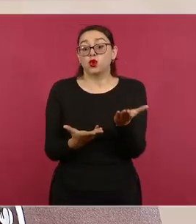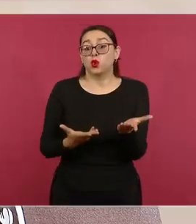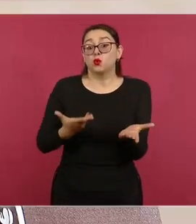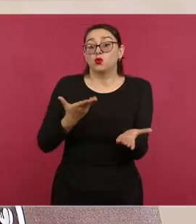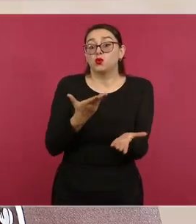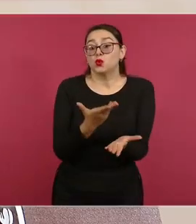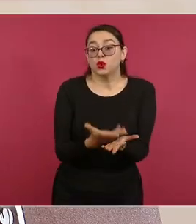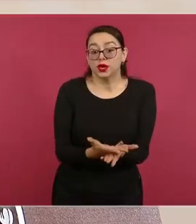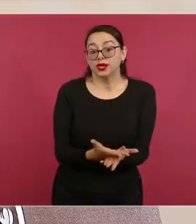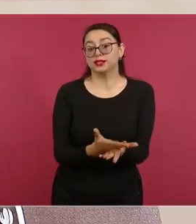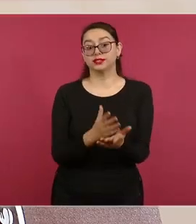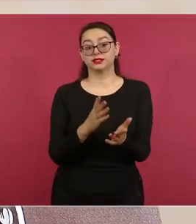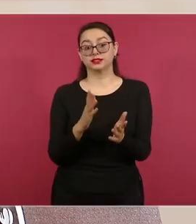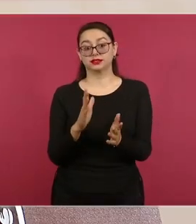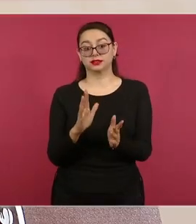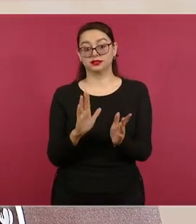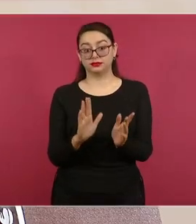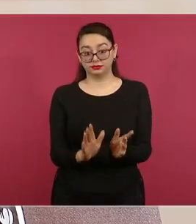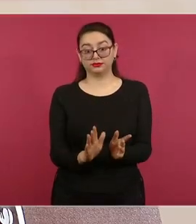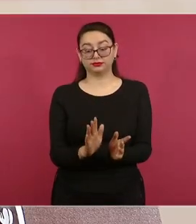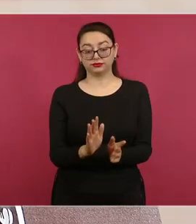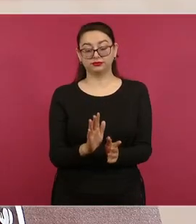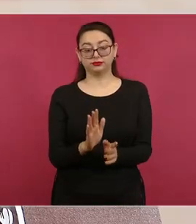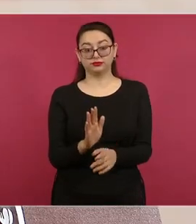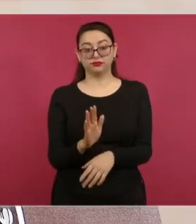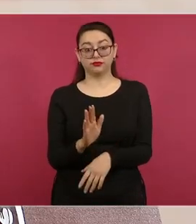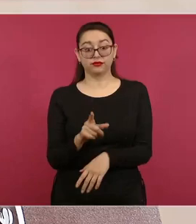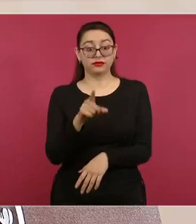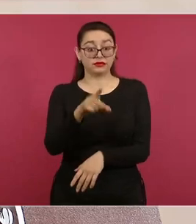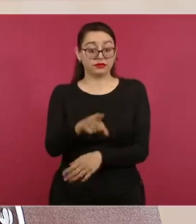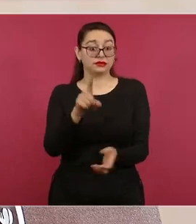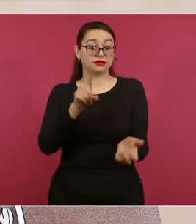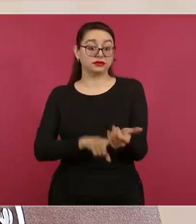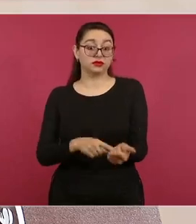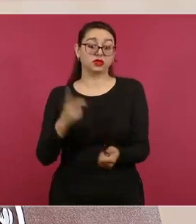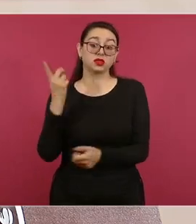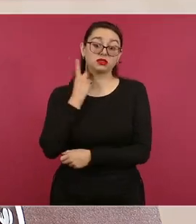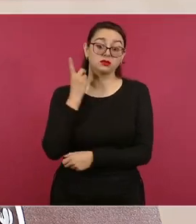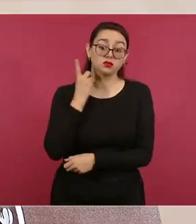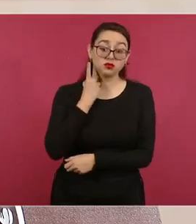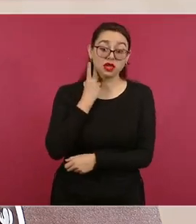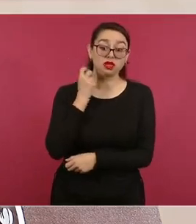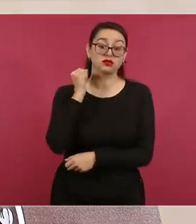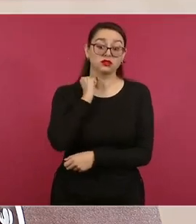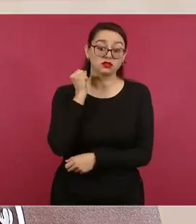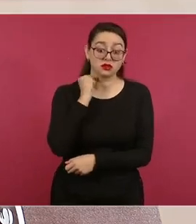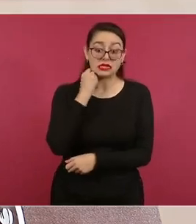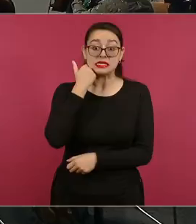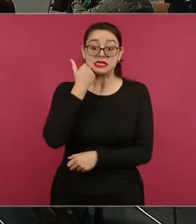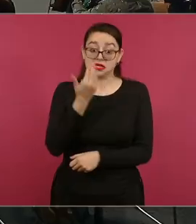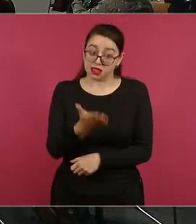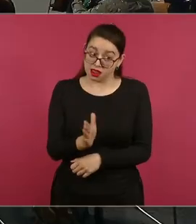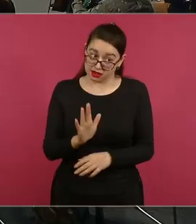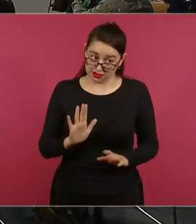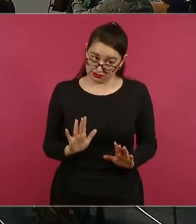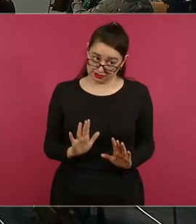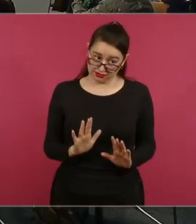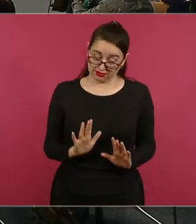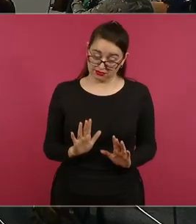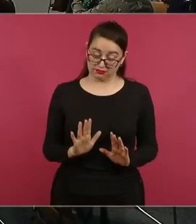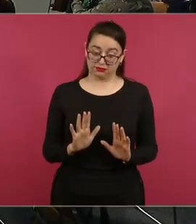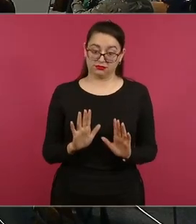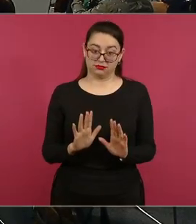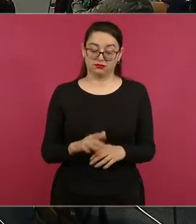para que pueda, en su caso, si así lo consideran los legisladores, avanzar. Gracias. Por no.